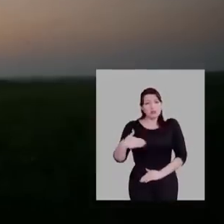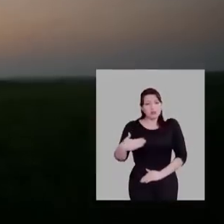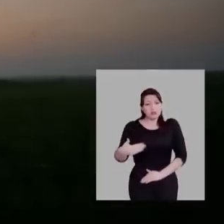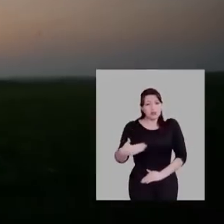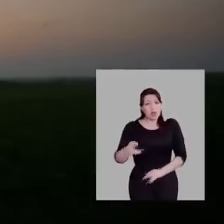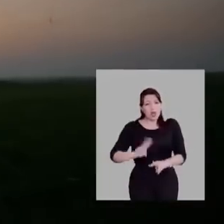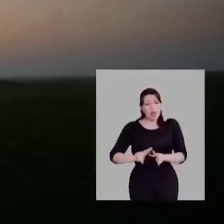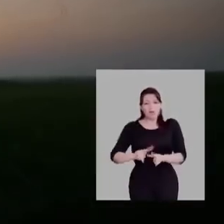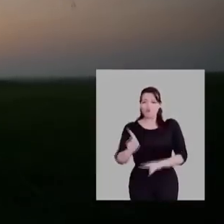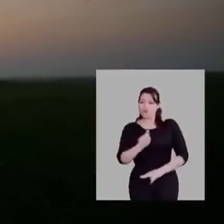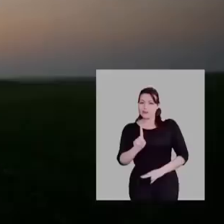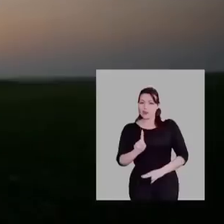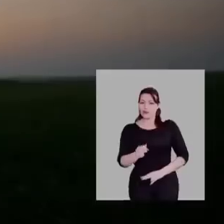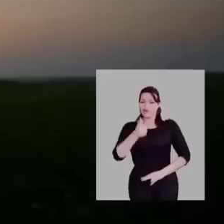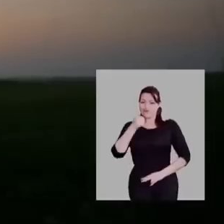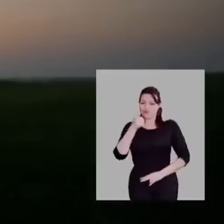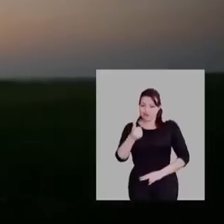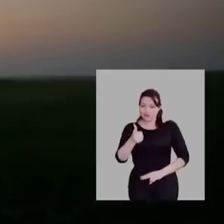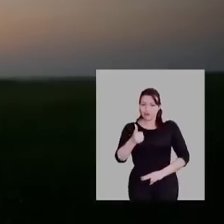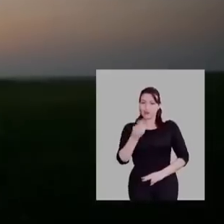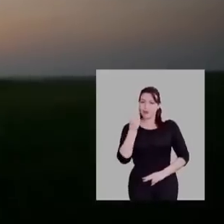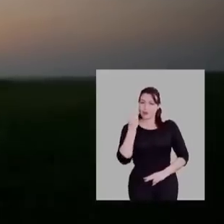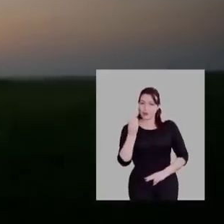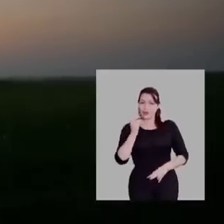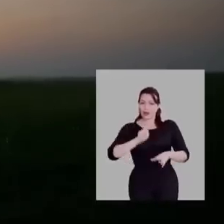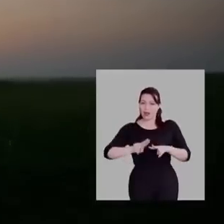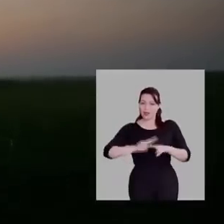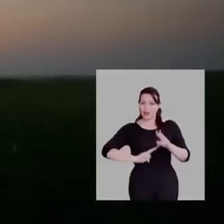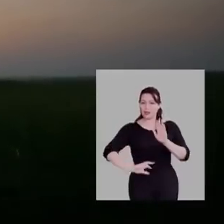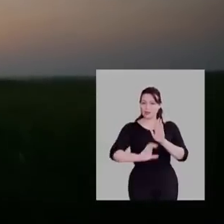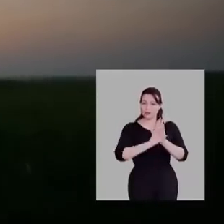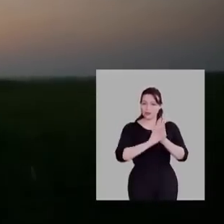la carga en el camino. Hagamos una buena nueva constitución.